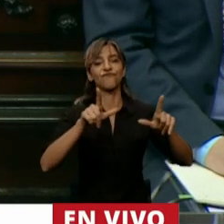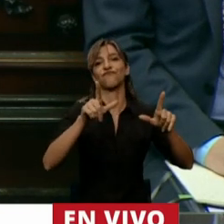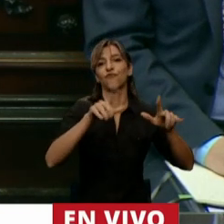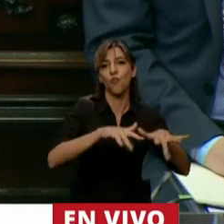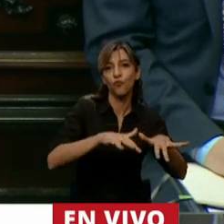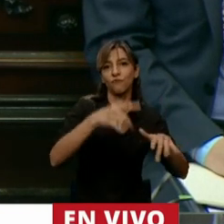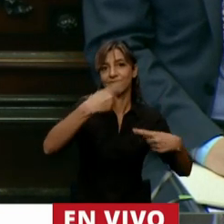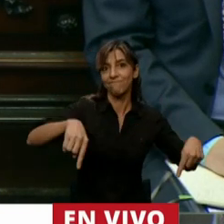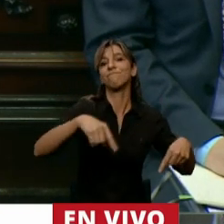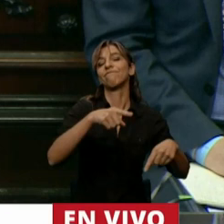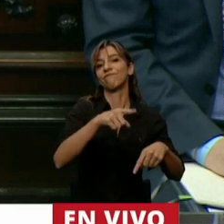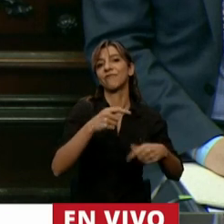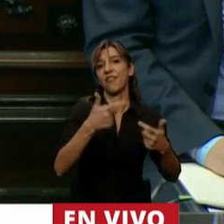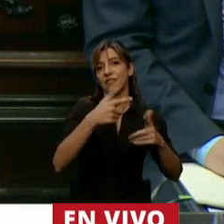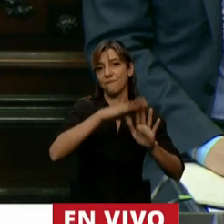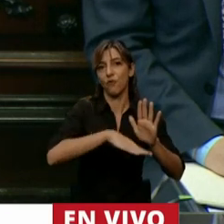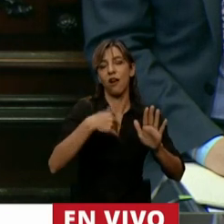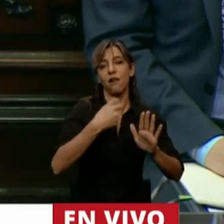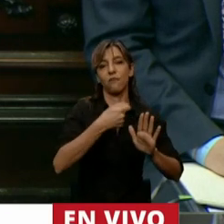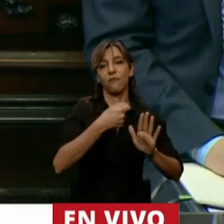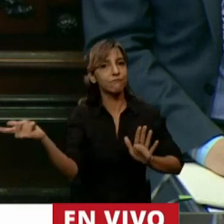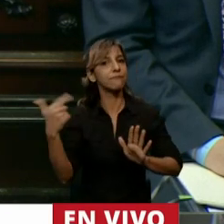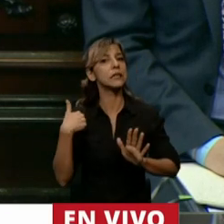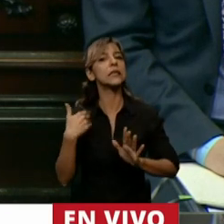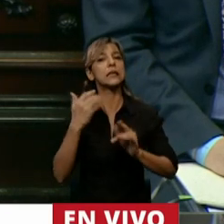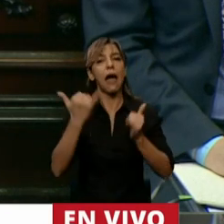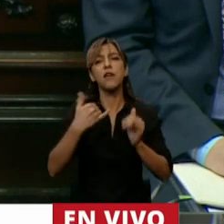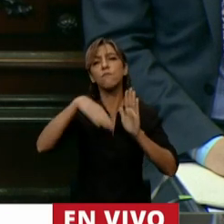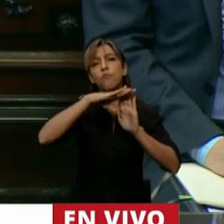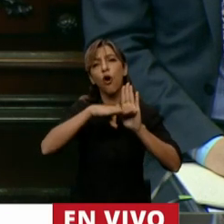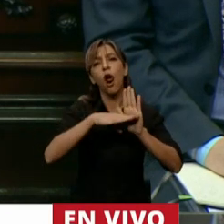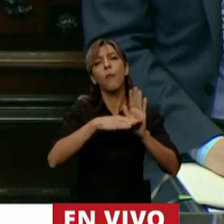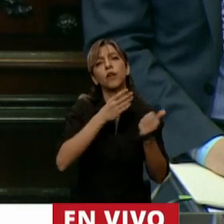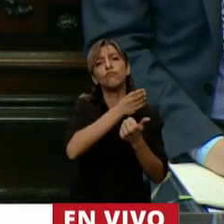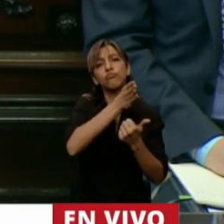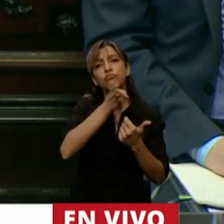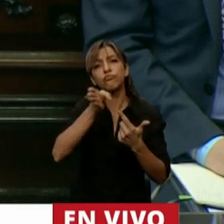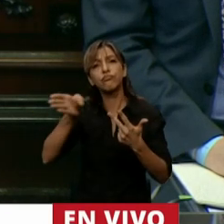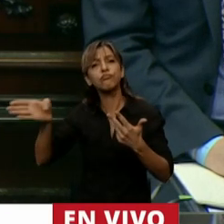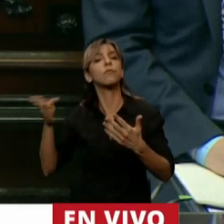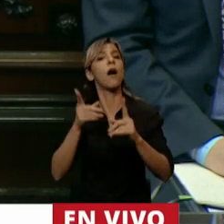y aquí destaco algunos programas que tienen que ver con generar conectividad